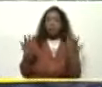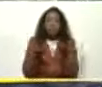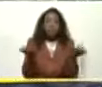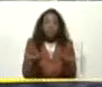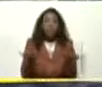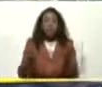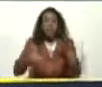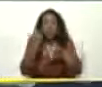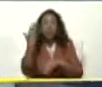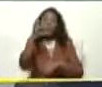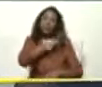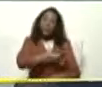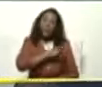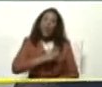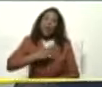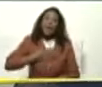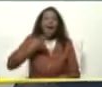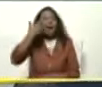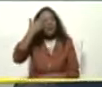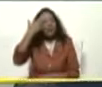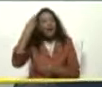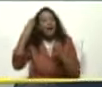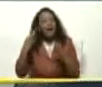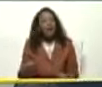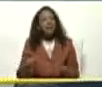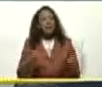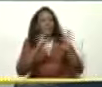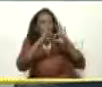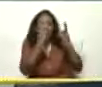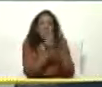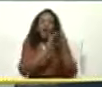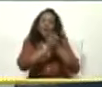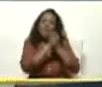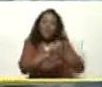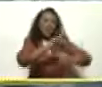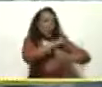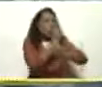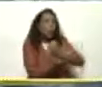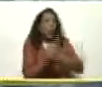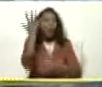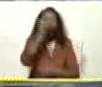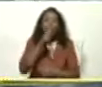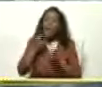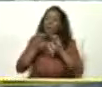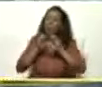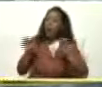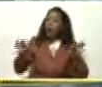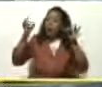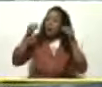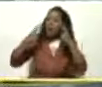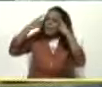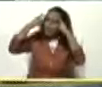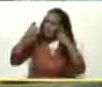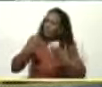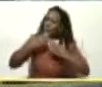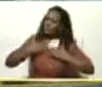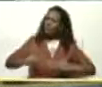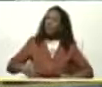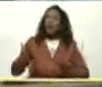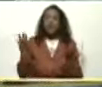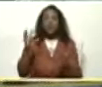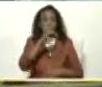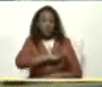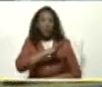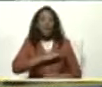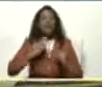modelo De sociedad Que todos aspiramos De familia fuerte De una juventud Educada Y de una